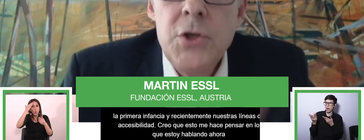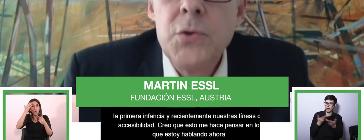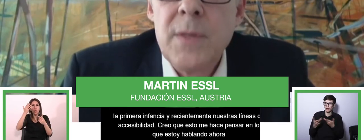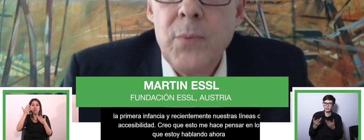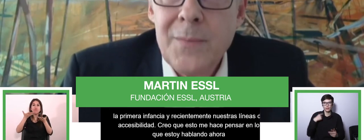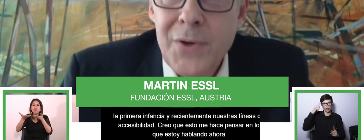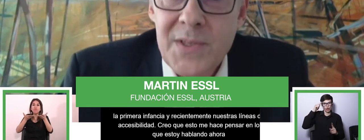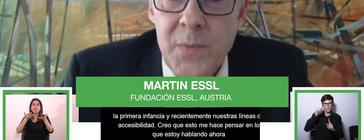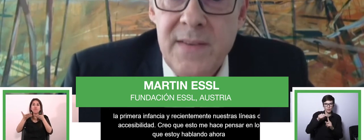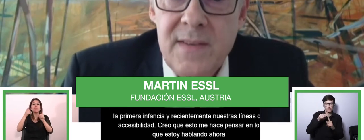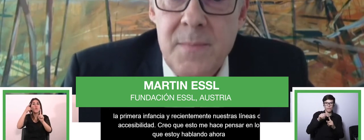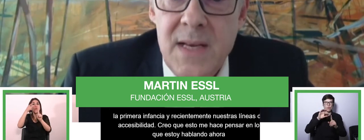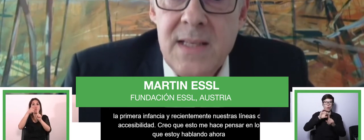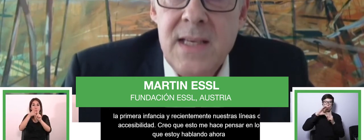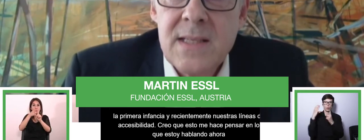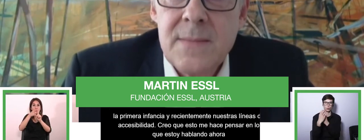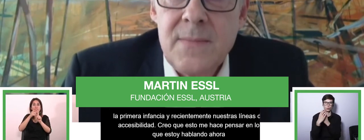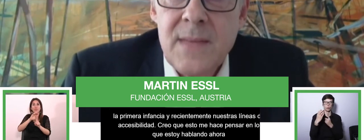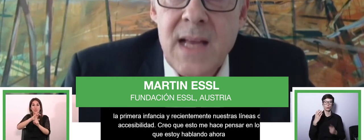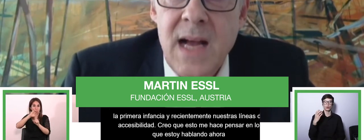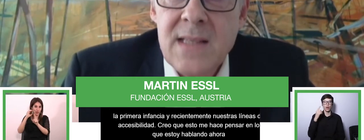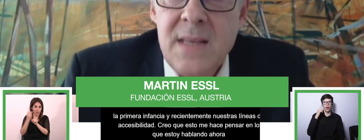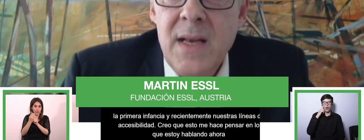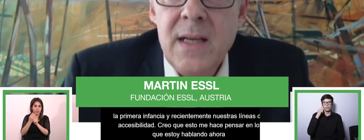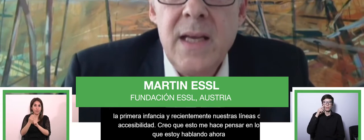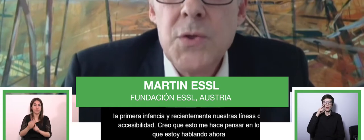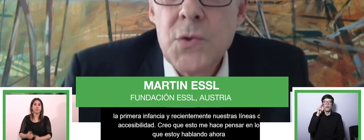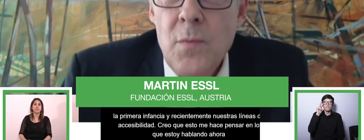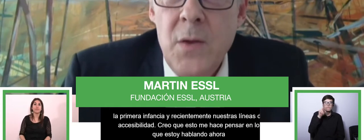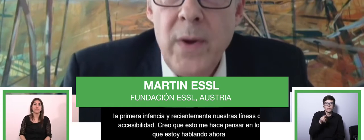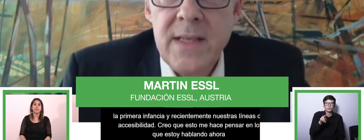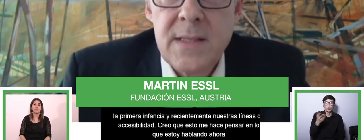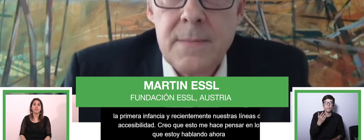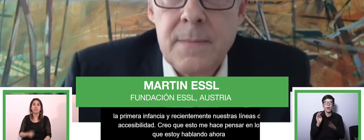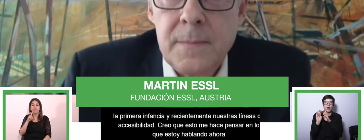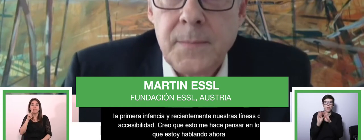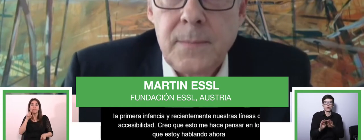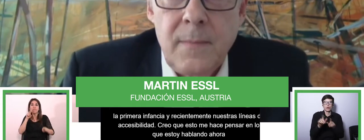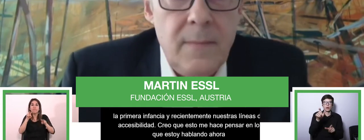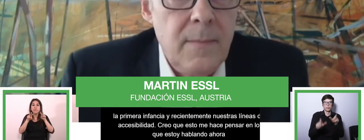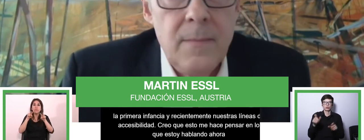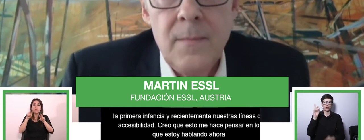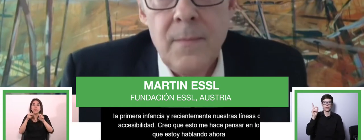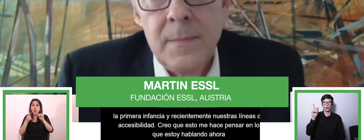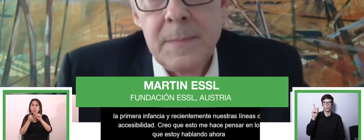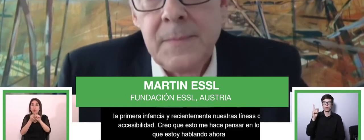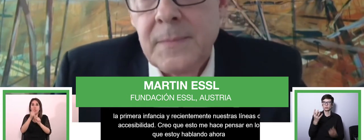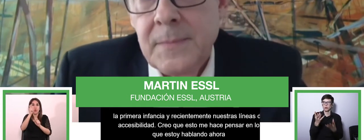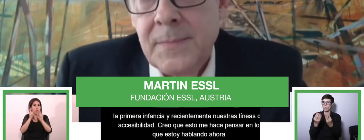la cultura, nuestra visión para apoyar a las personas con discapacidades, son similares de tantas formas.